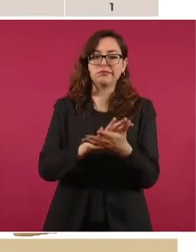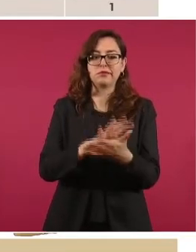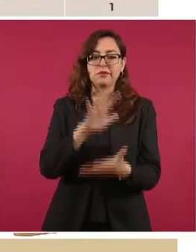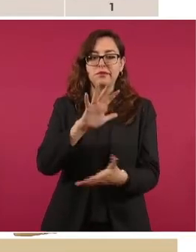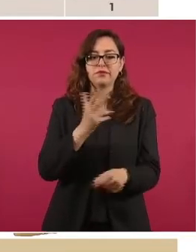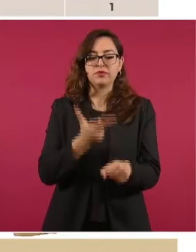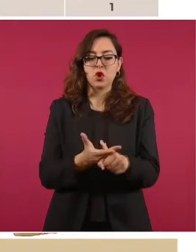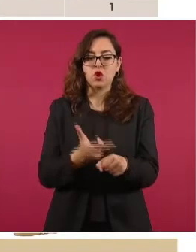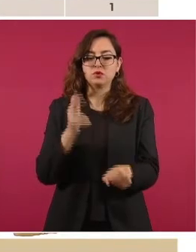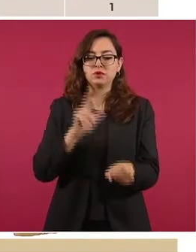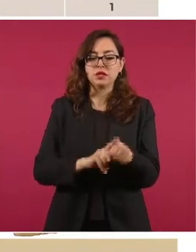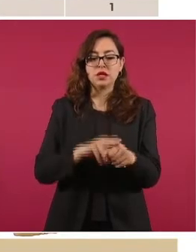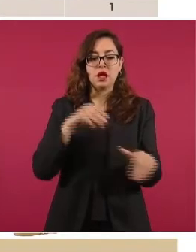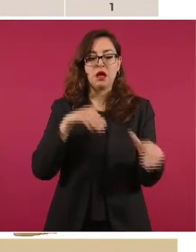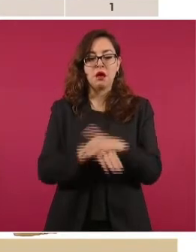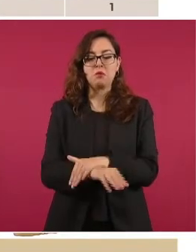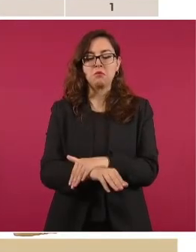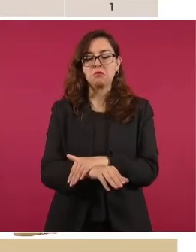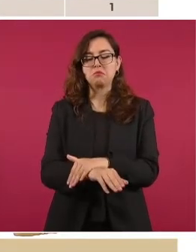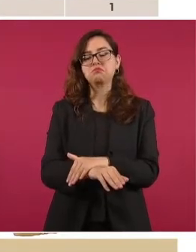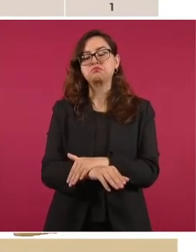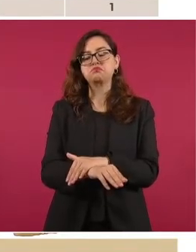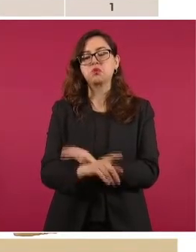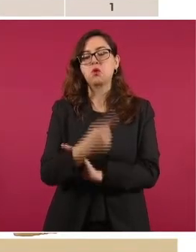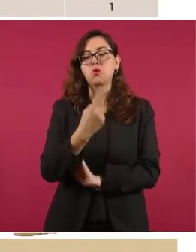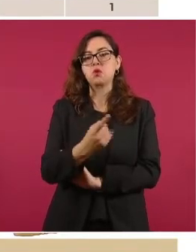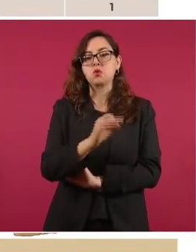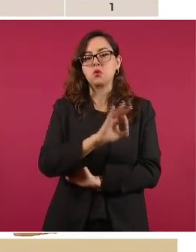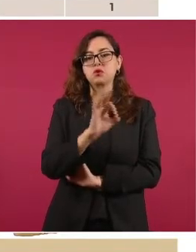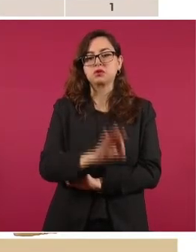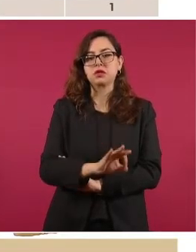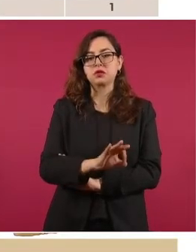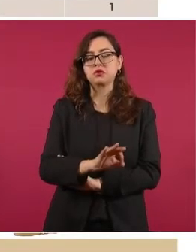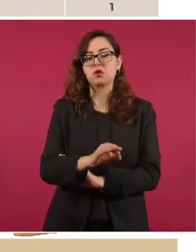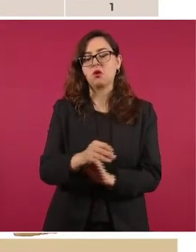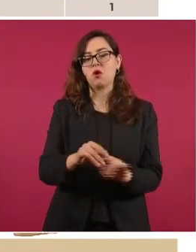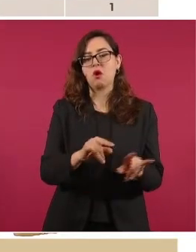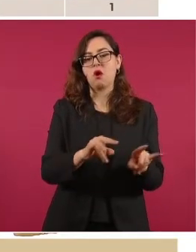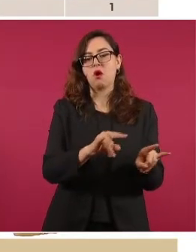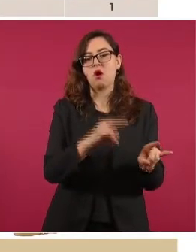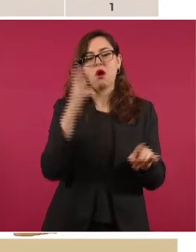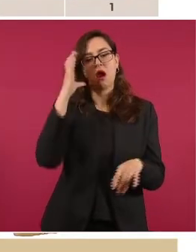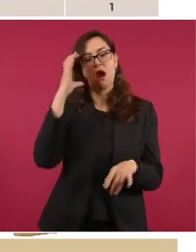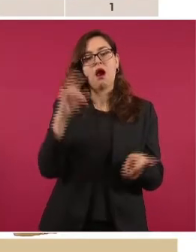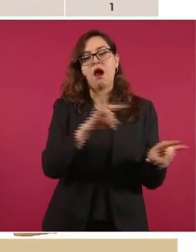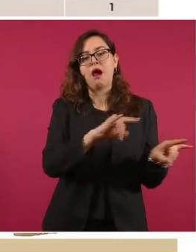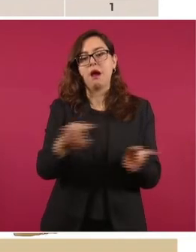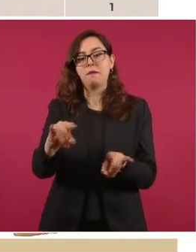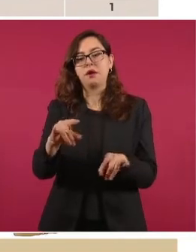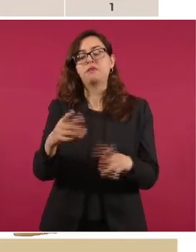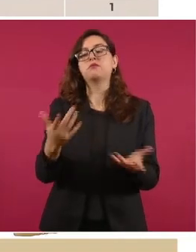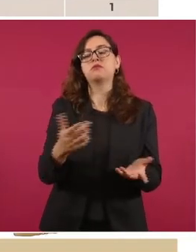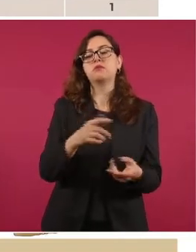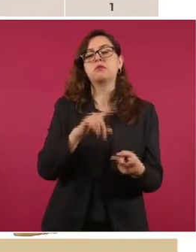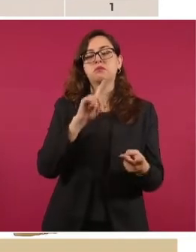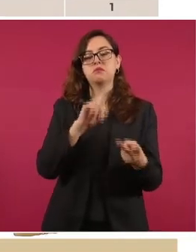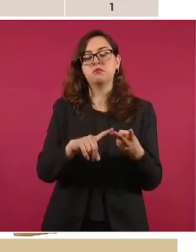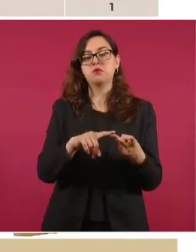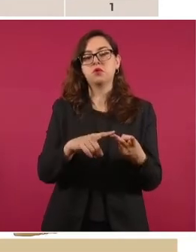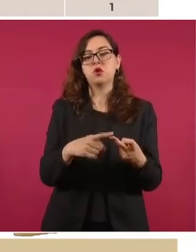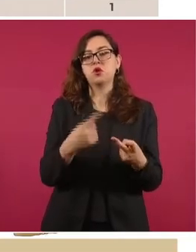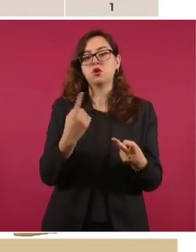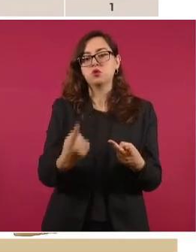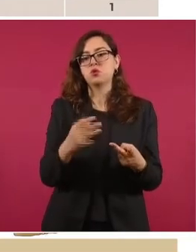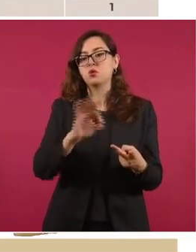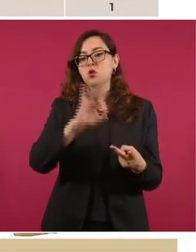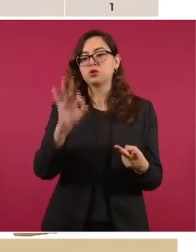uno por ciento para las camas con ventilador, dos por ciento para las camas generales y va